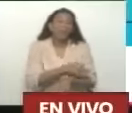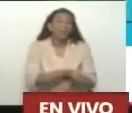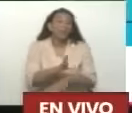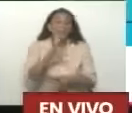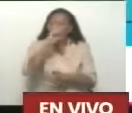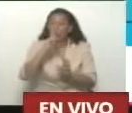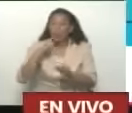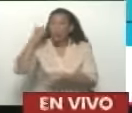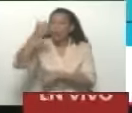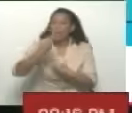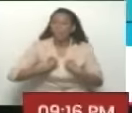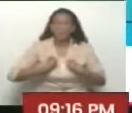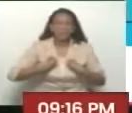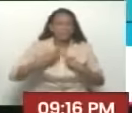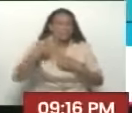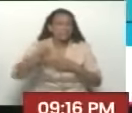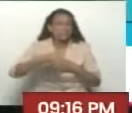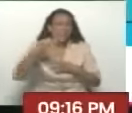la vida...